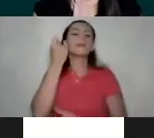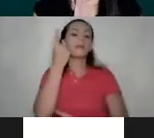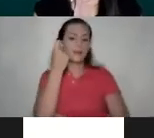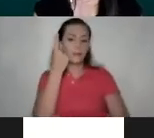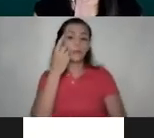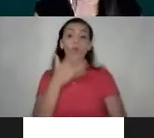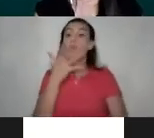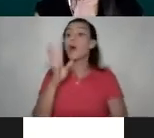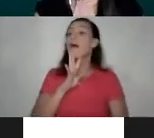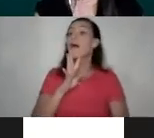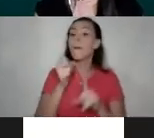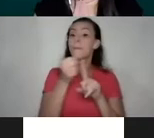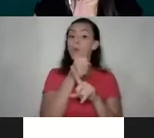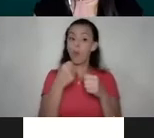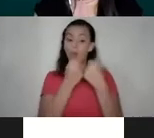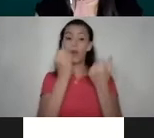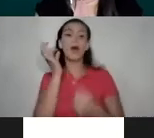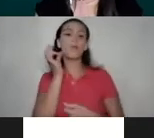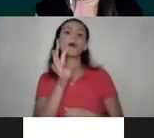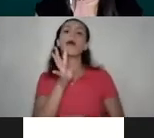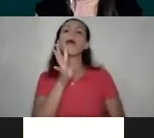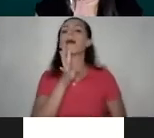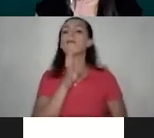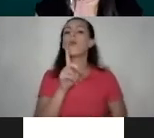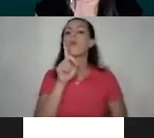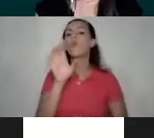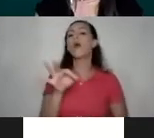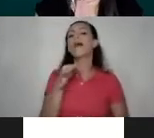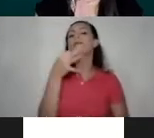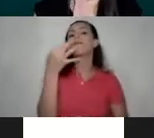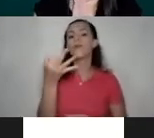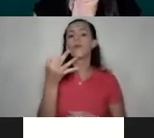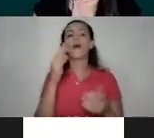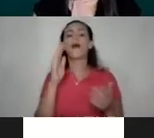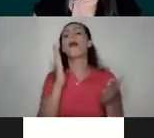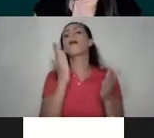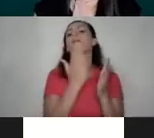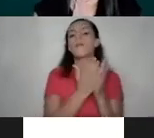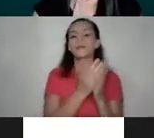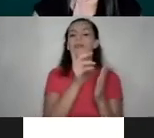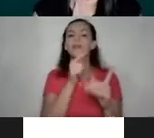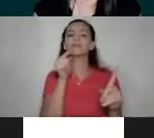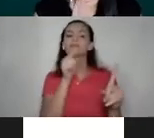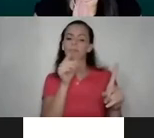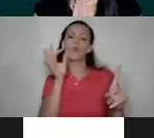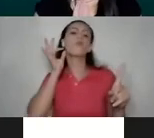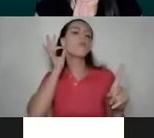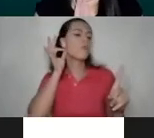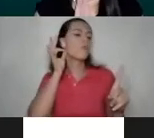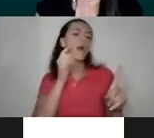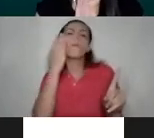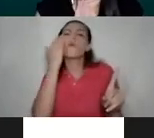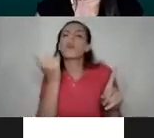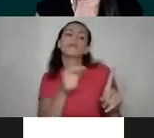cuando hablamos de violencia contra las mujeres estamos hablando de una forma de violencia que afecta a esas mujeres por el simple hecho